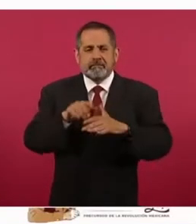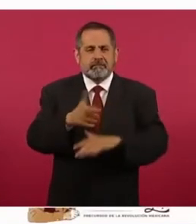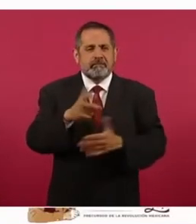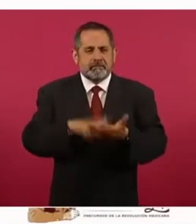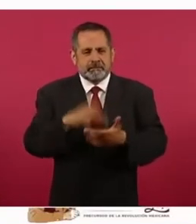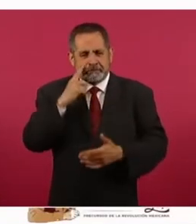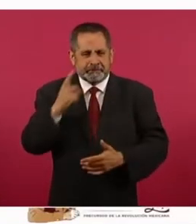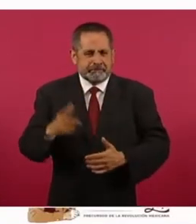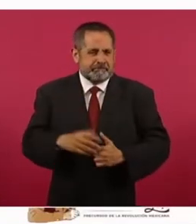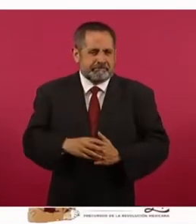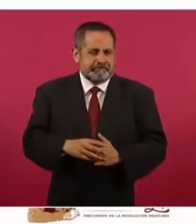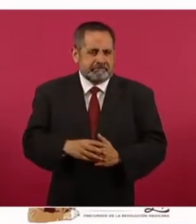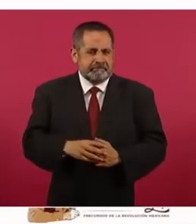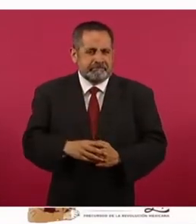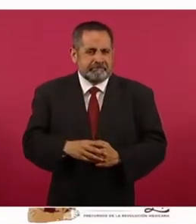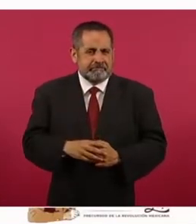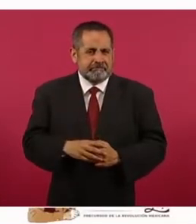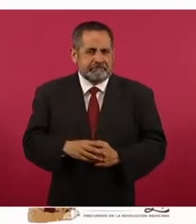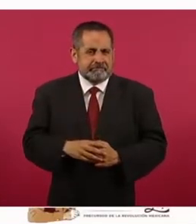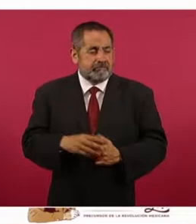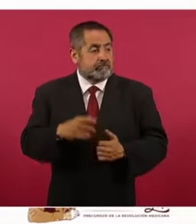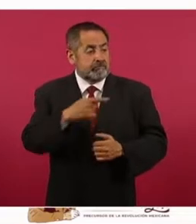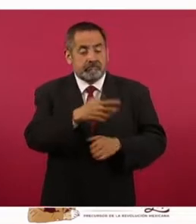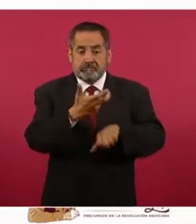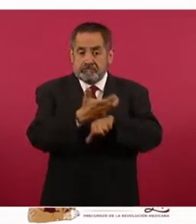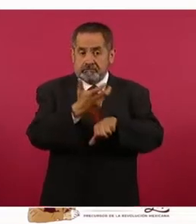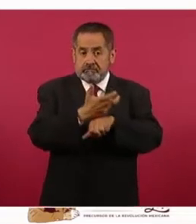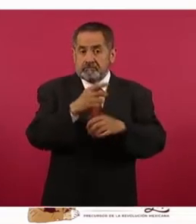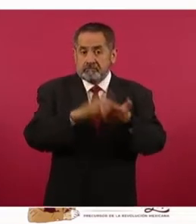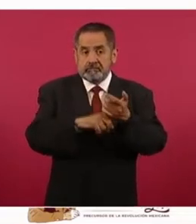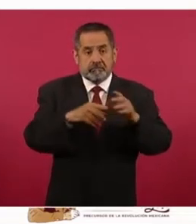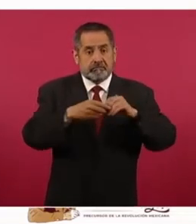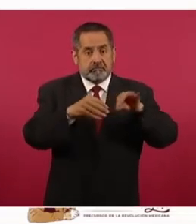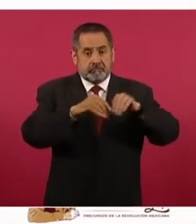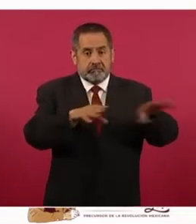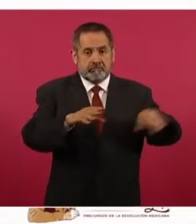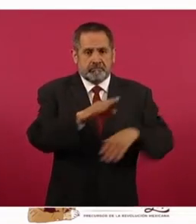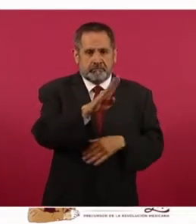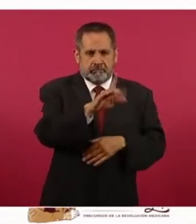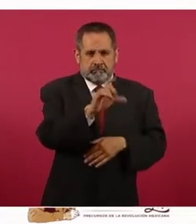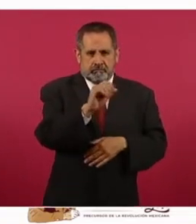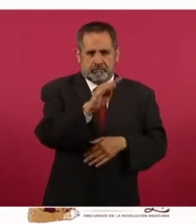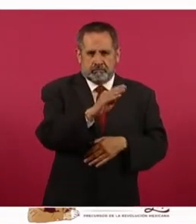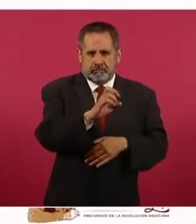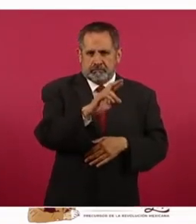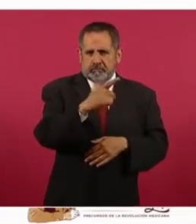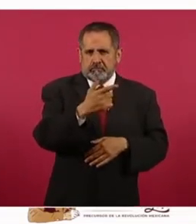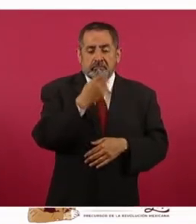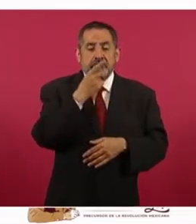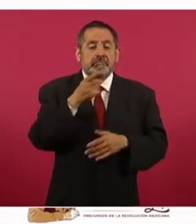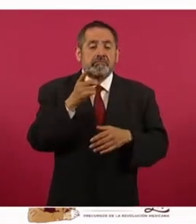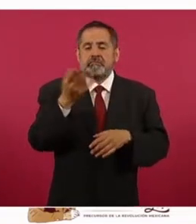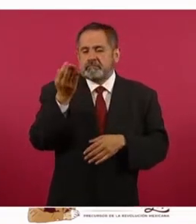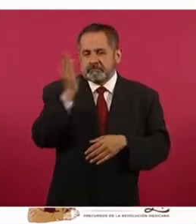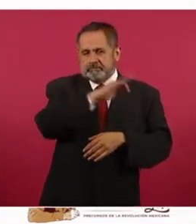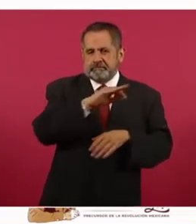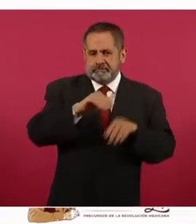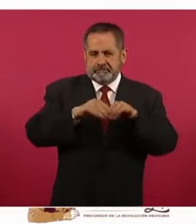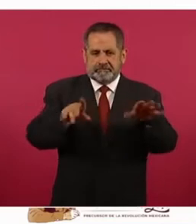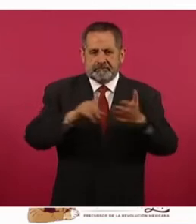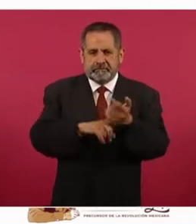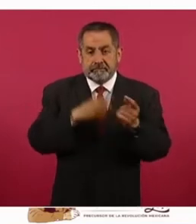En su edición para Estados Unidos, la Agencia de Información Financiera Bloomberg publicó una nota con el título